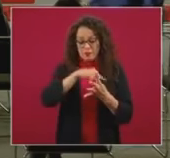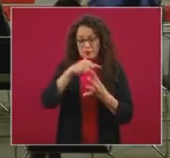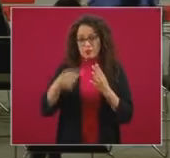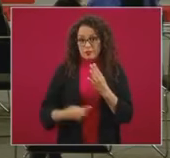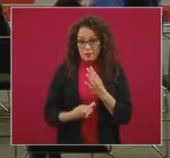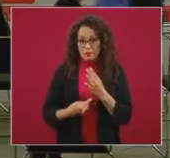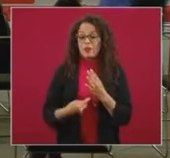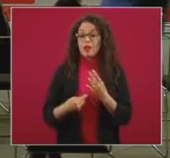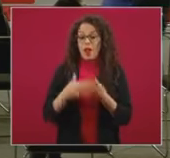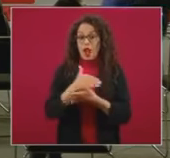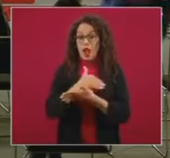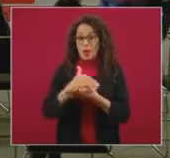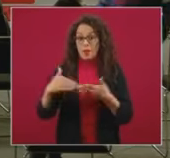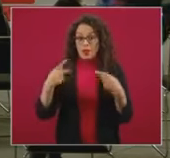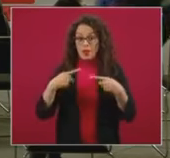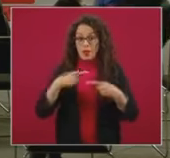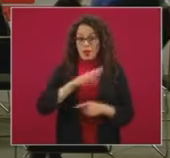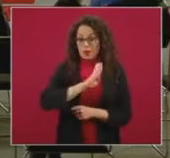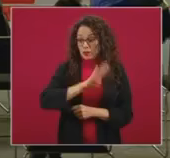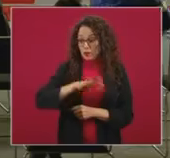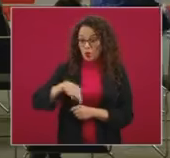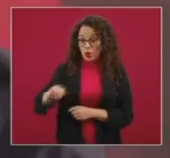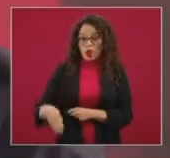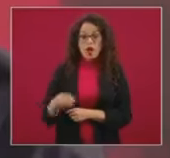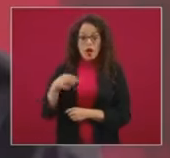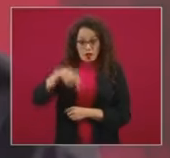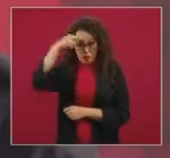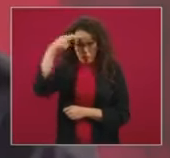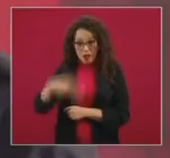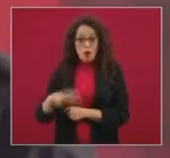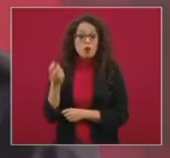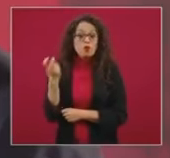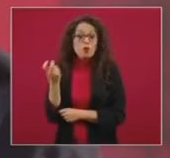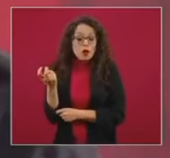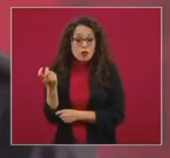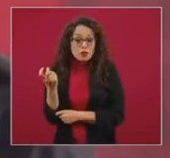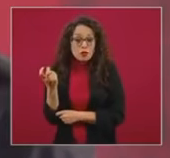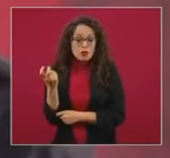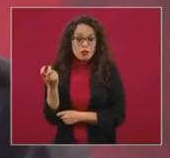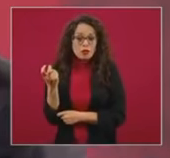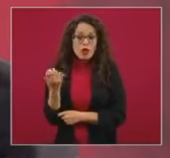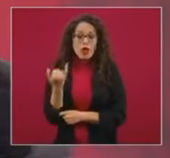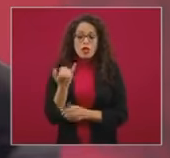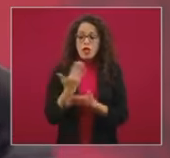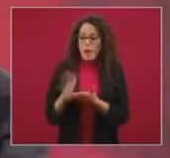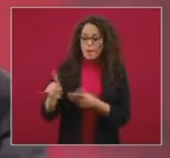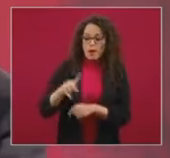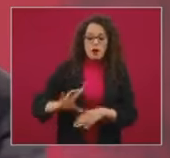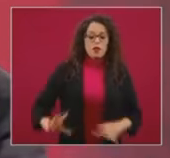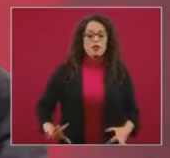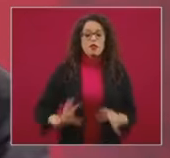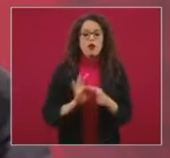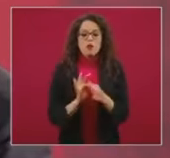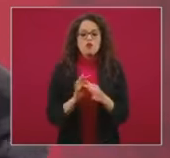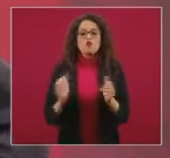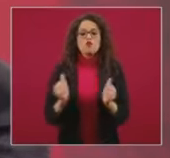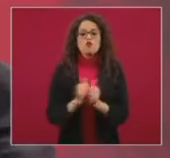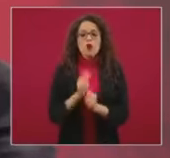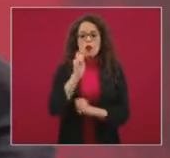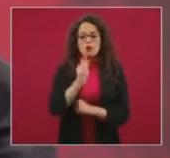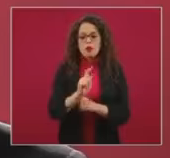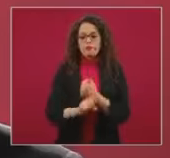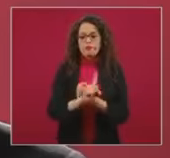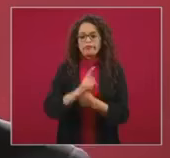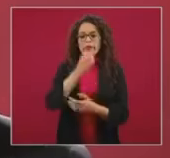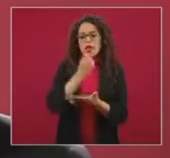muertes en México. Y esto está ligado, además, con patrones económicos,